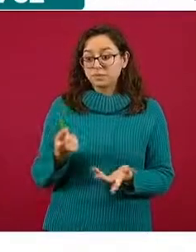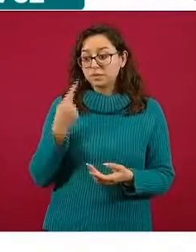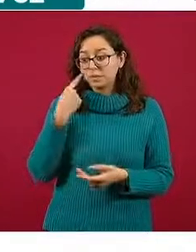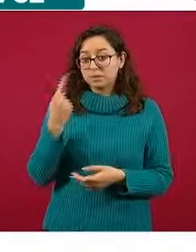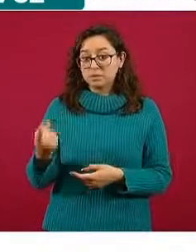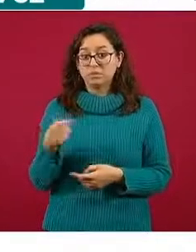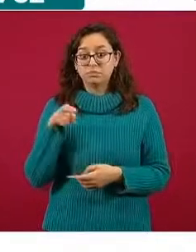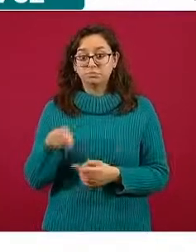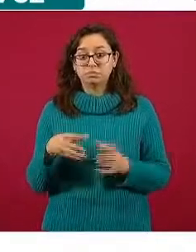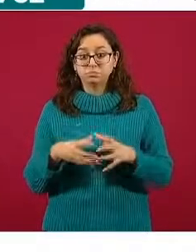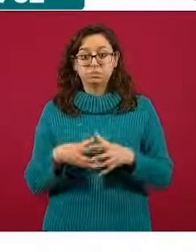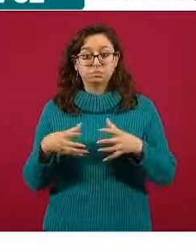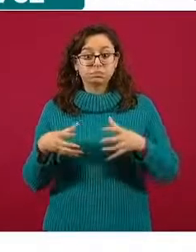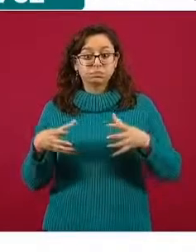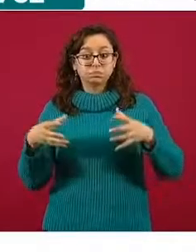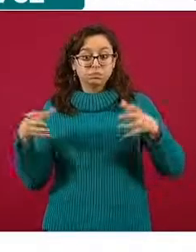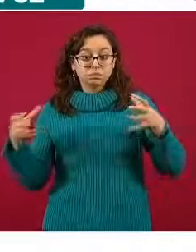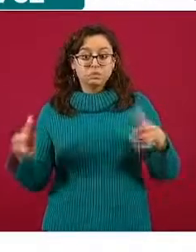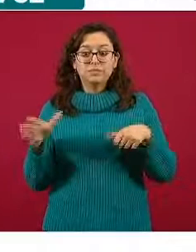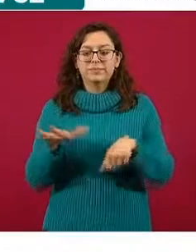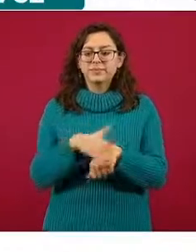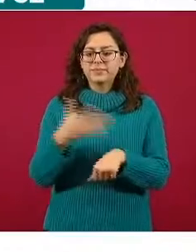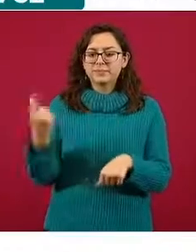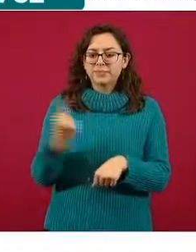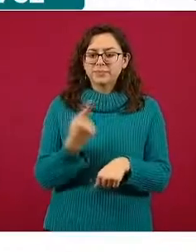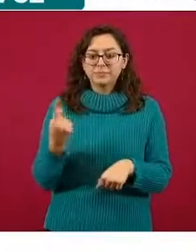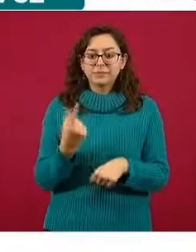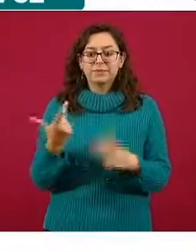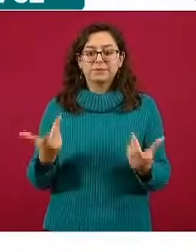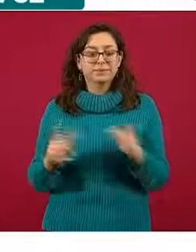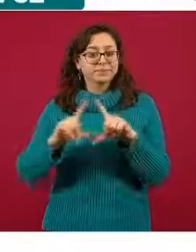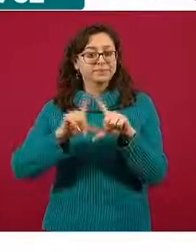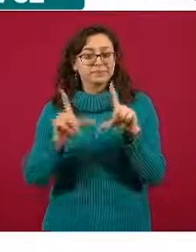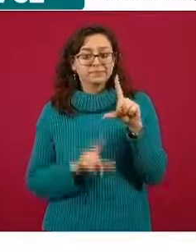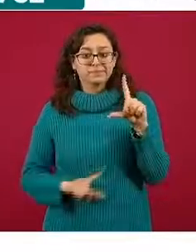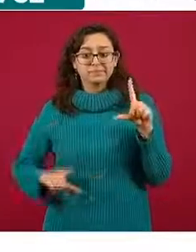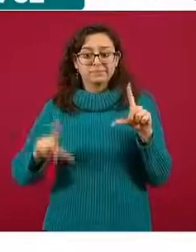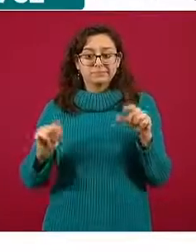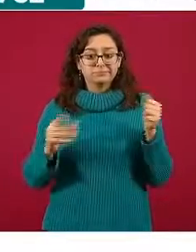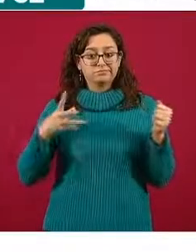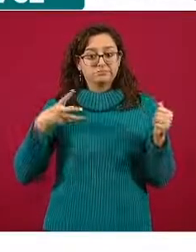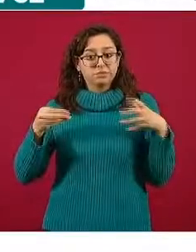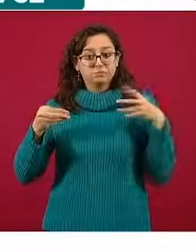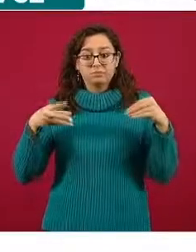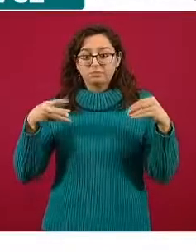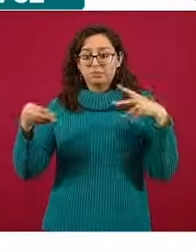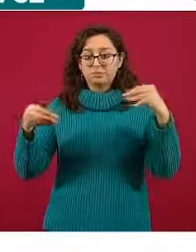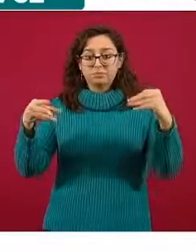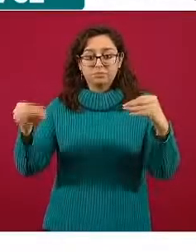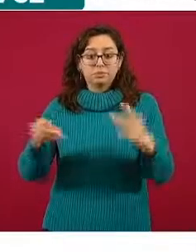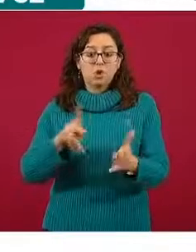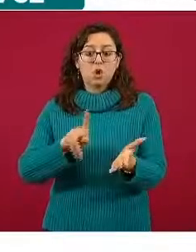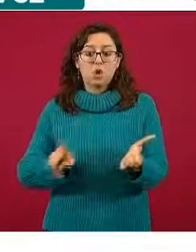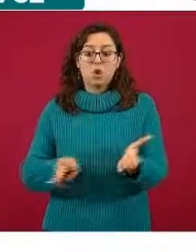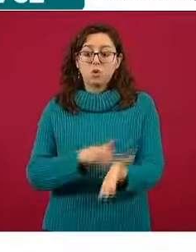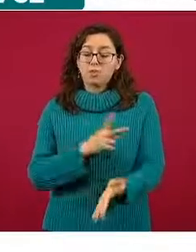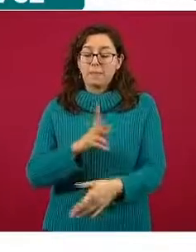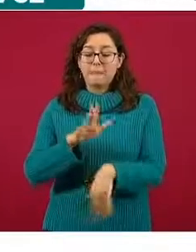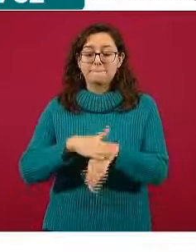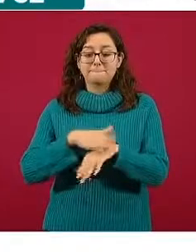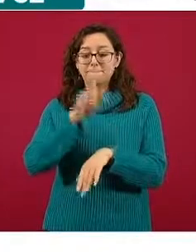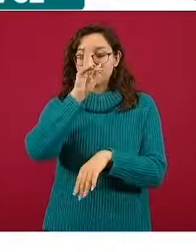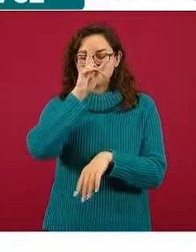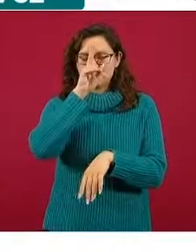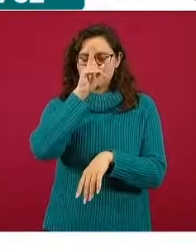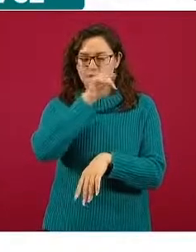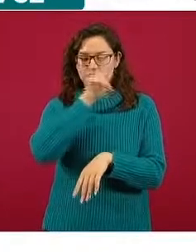creciendo dado que la actividad viral en todo el país y particularmente en la Ciudad de